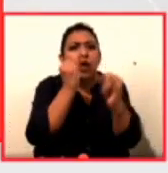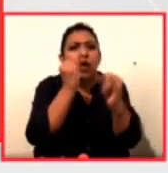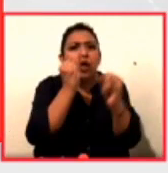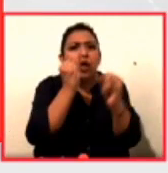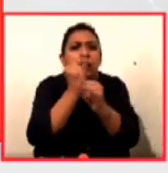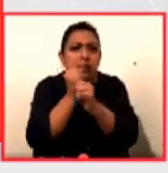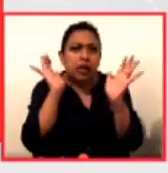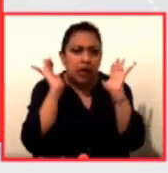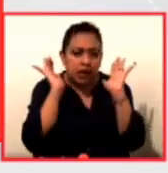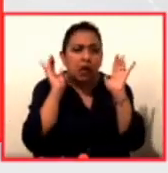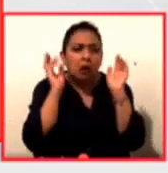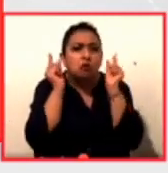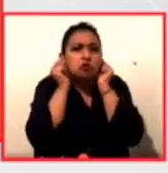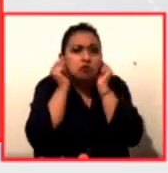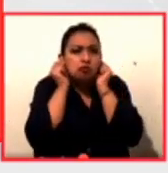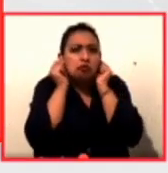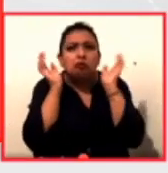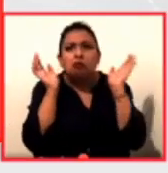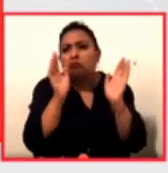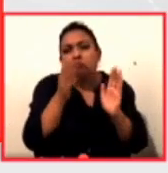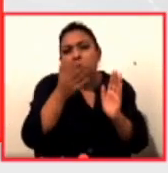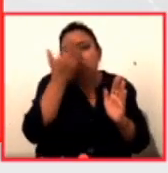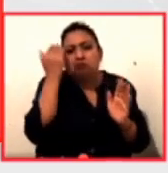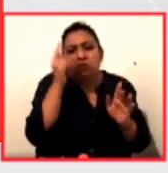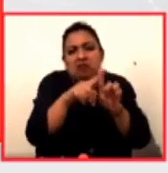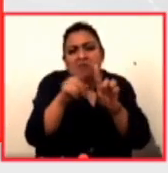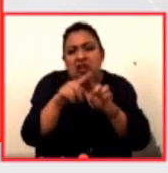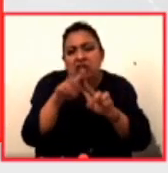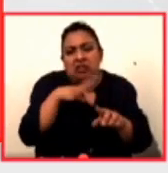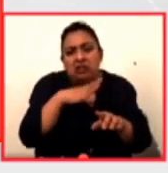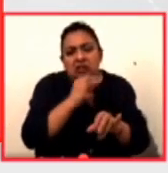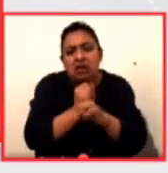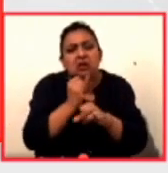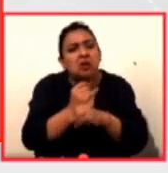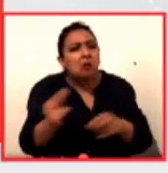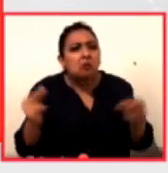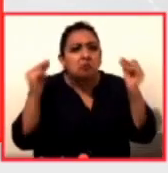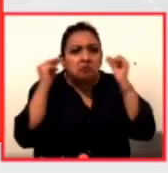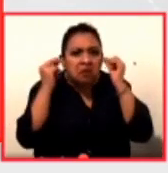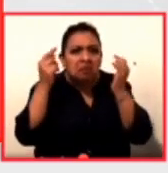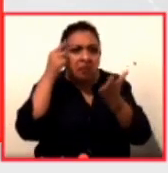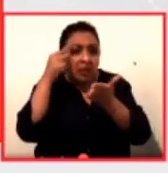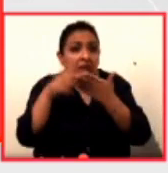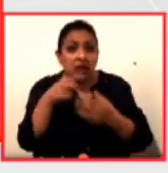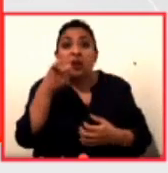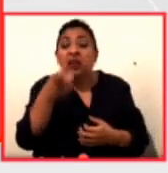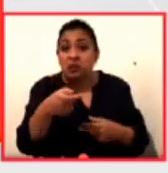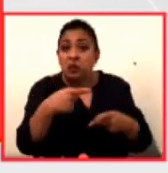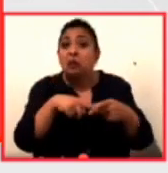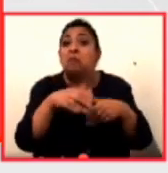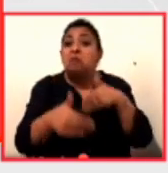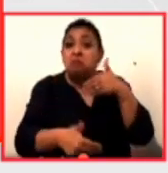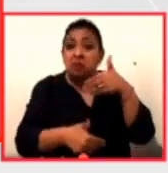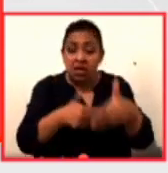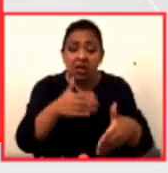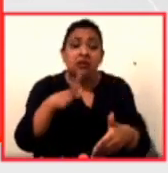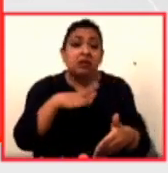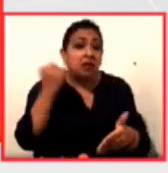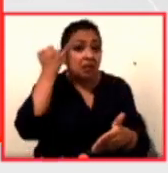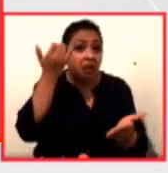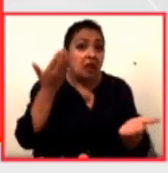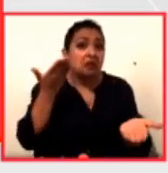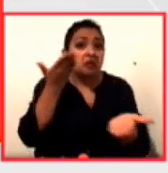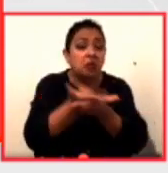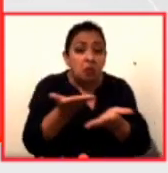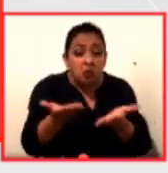cloud, de Spotify. Y creo que estas cosas van a empezar a surgir mucho. Colaboraciones